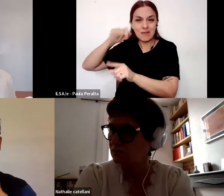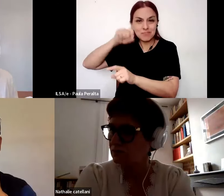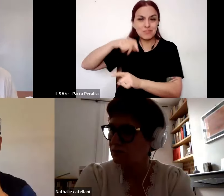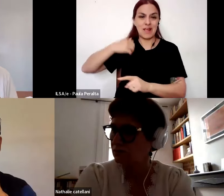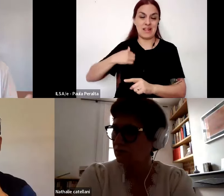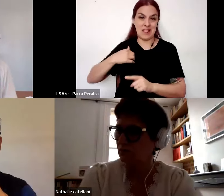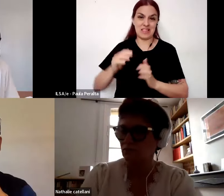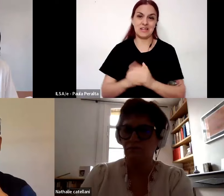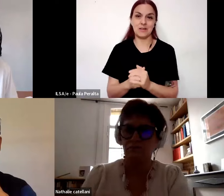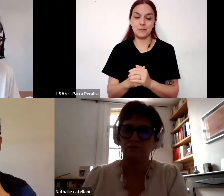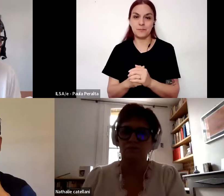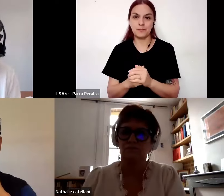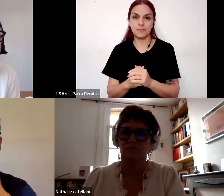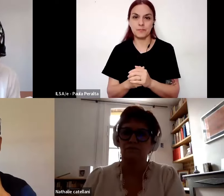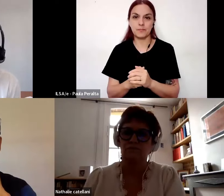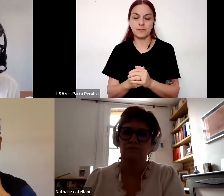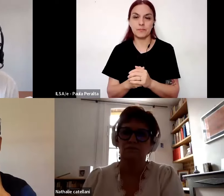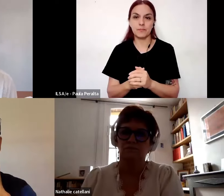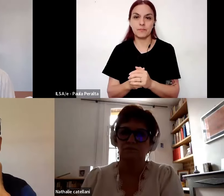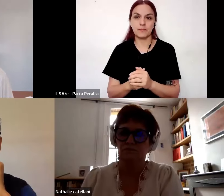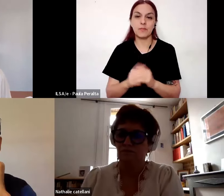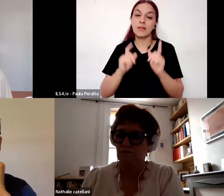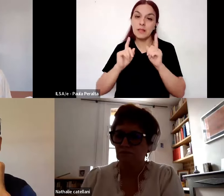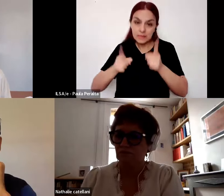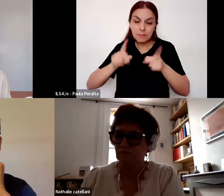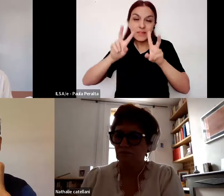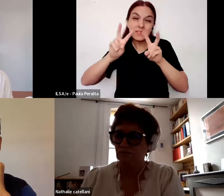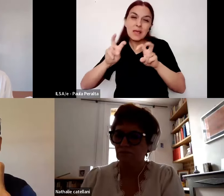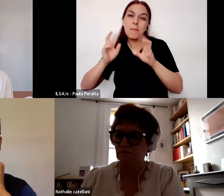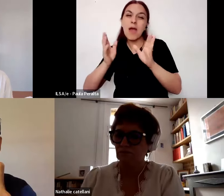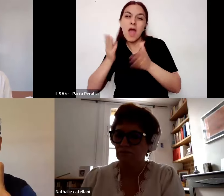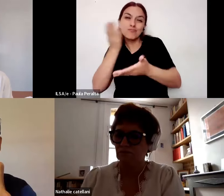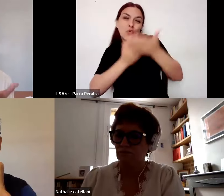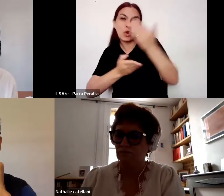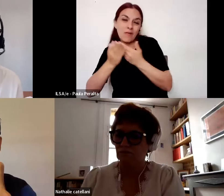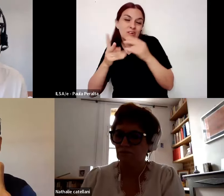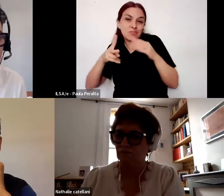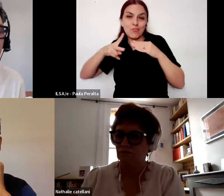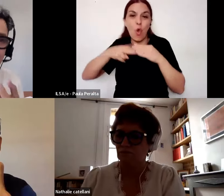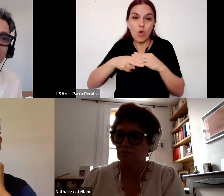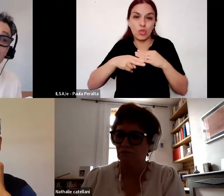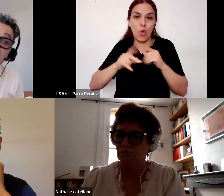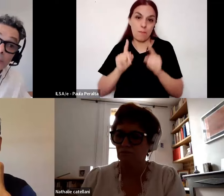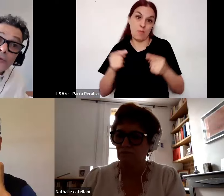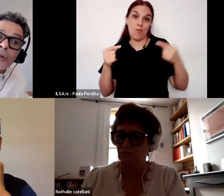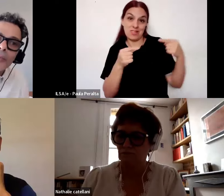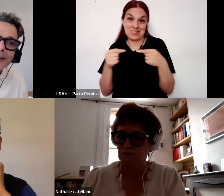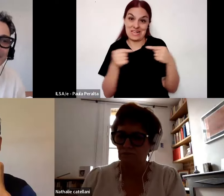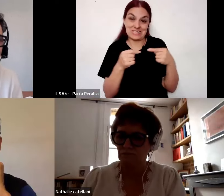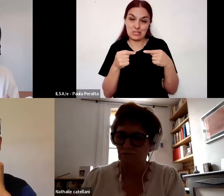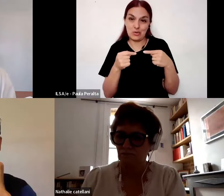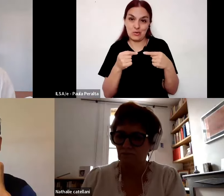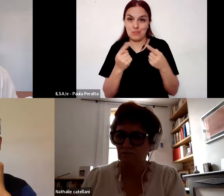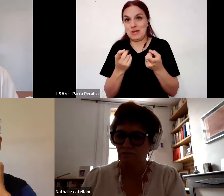que también descontinuó esta colaboración en tensión y me parece interesante si no no hay